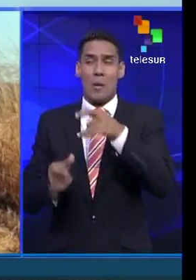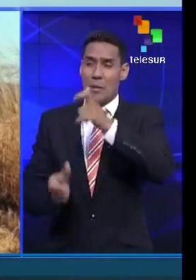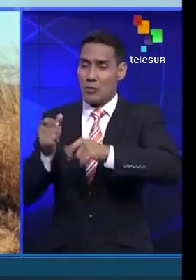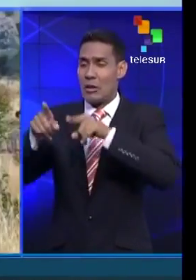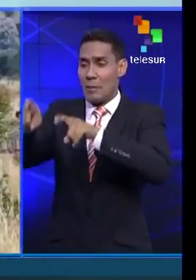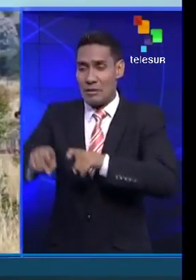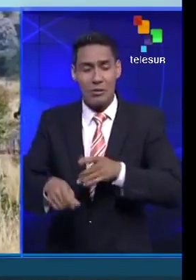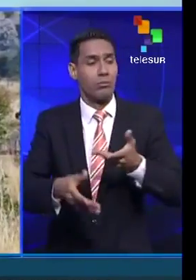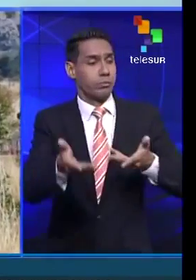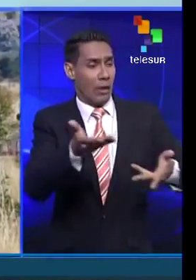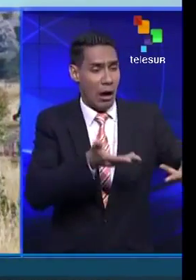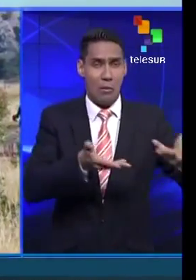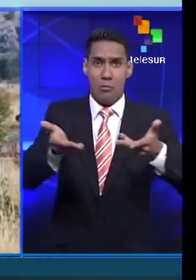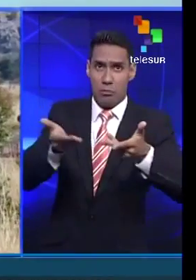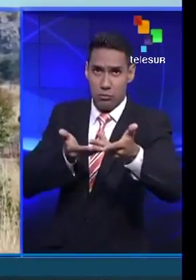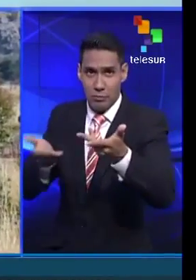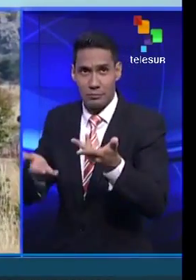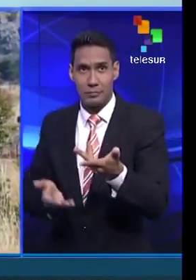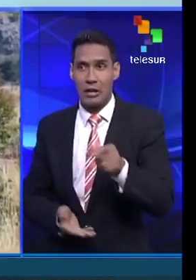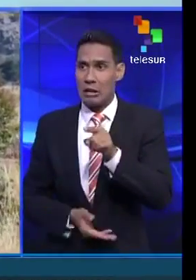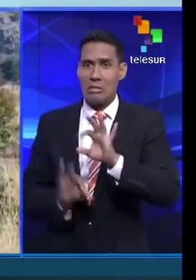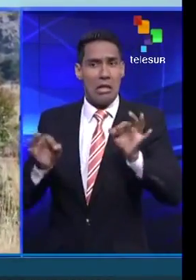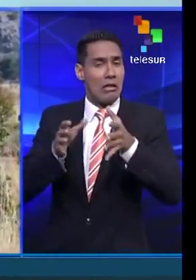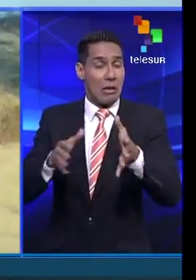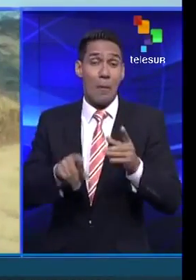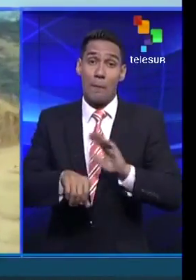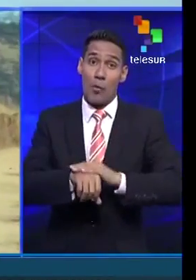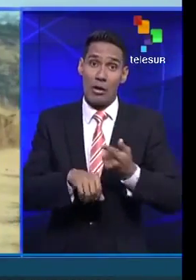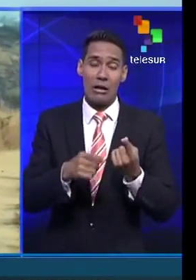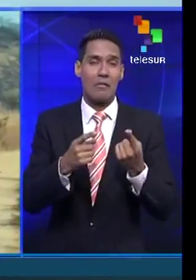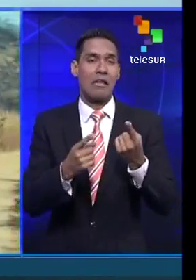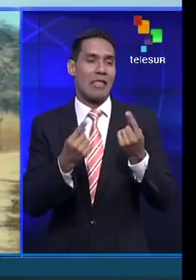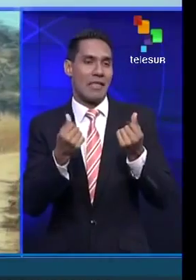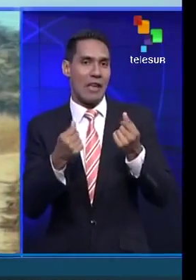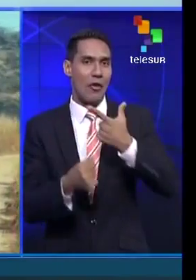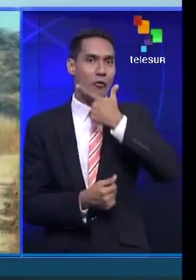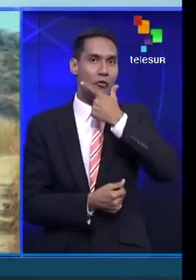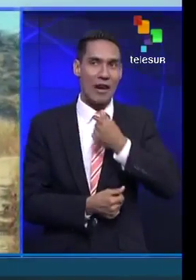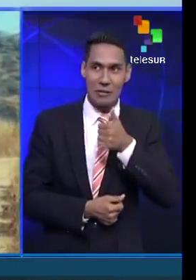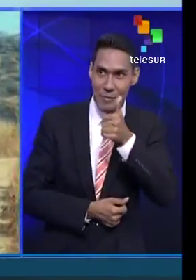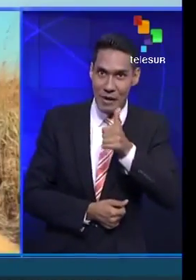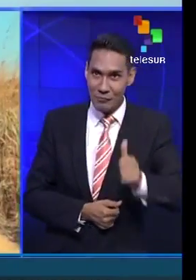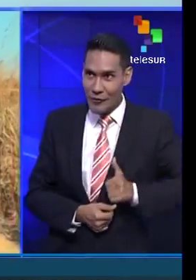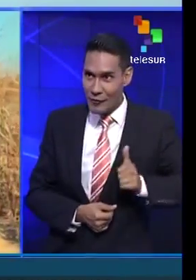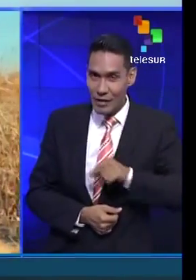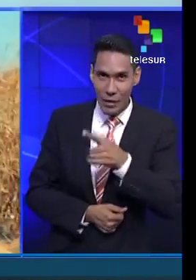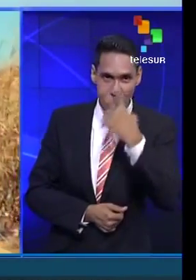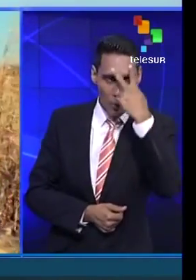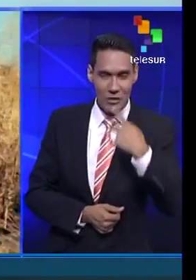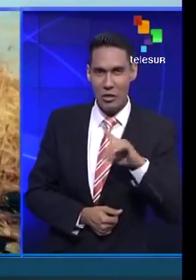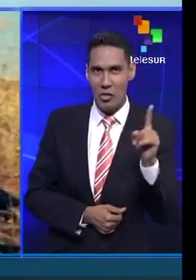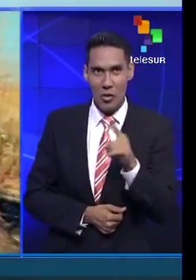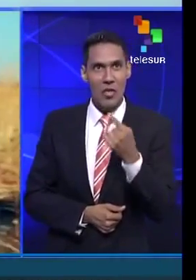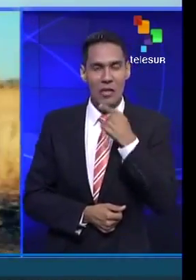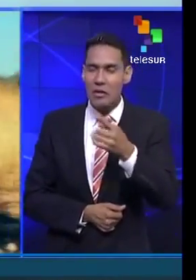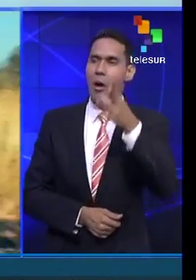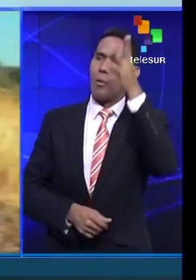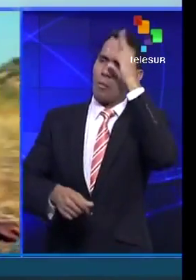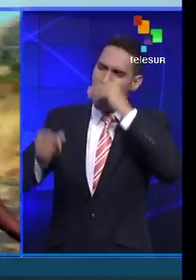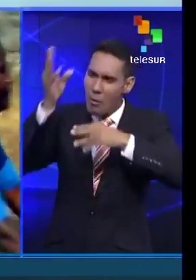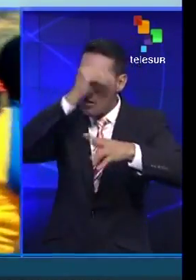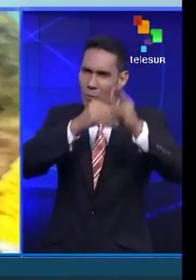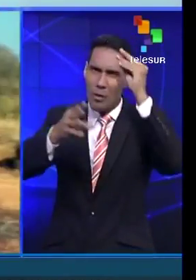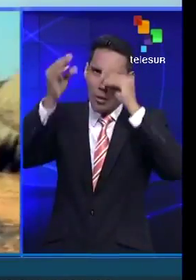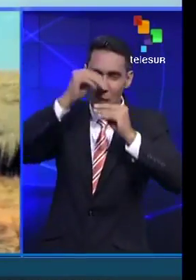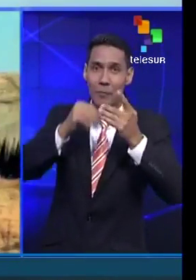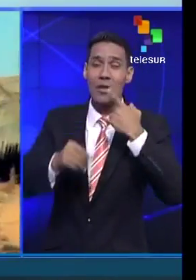campesinos. Munduquide no regala nada porque el dinero fácil no sirve para luchar contra la pobreza. ...transfiere conocimientos a través de casi